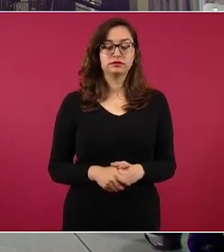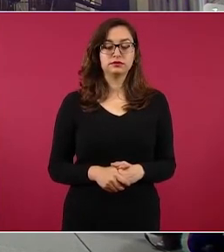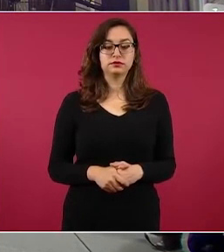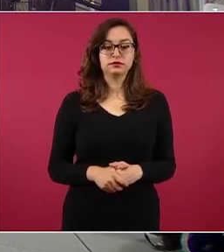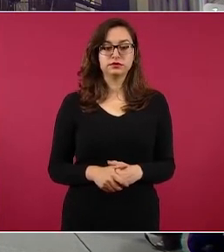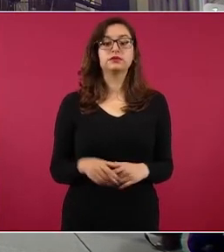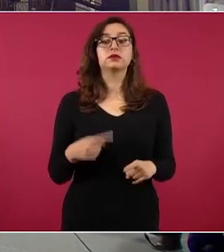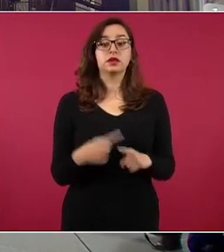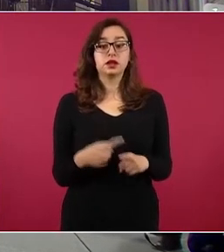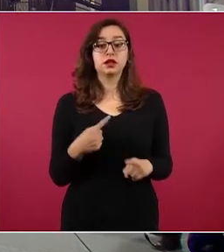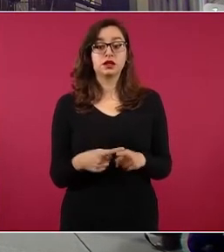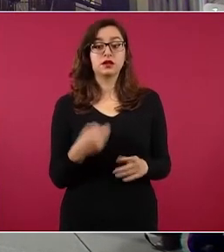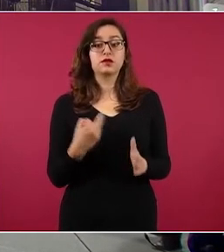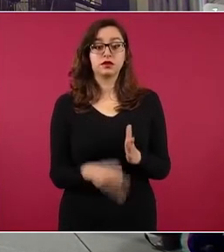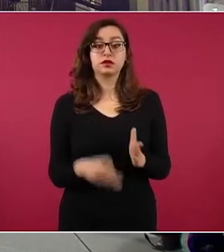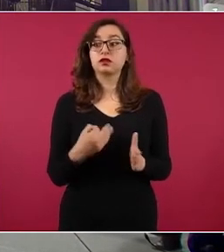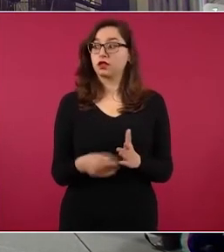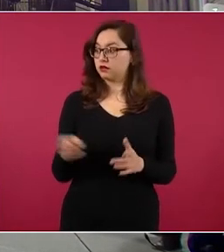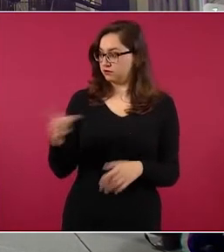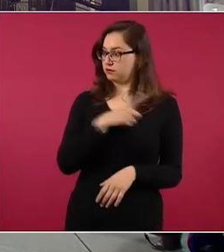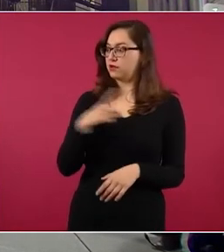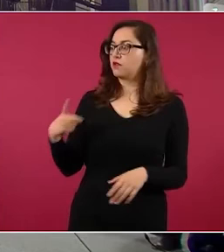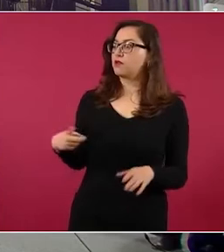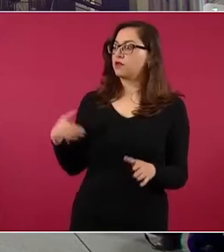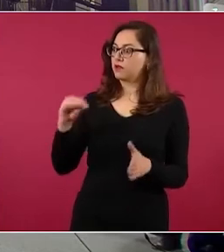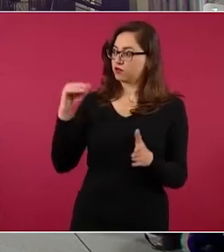Sí. Pues hay que ponerlo.